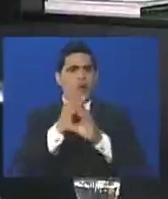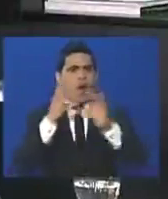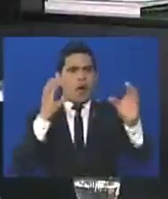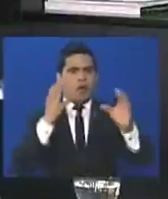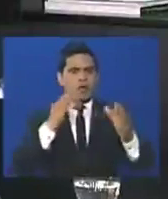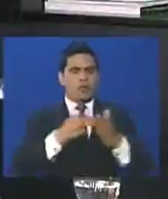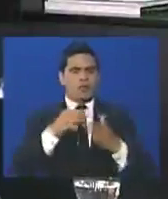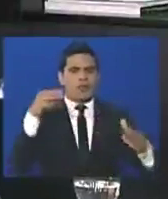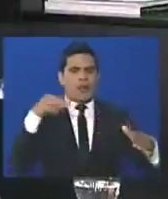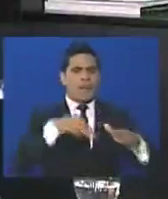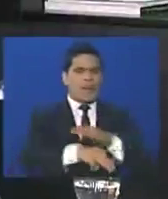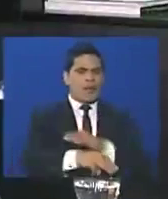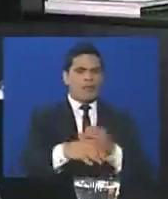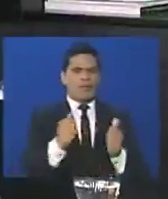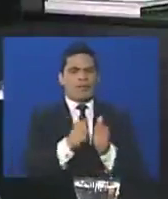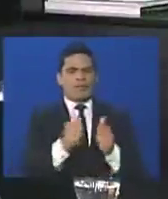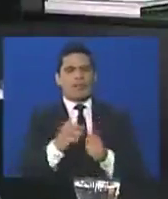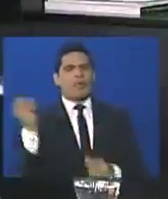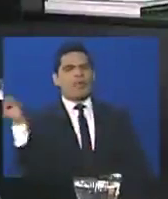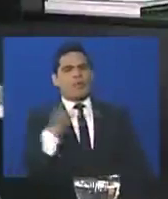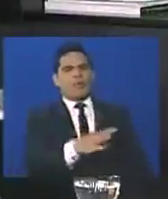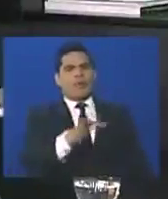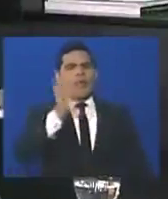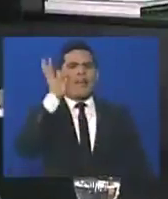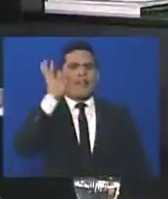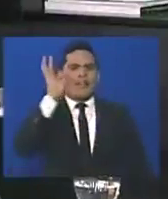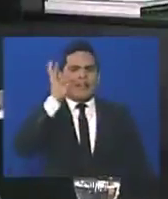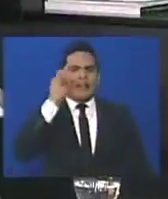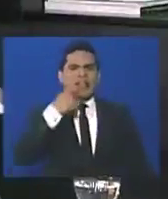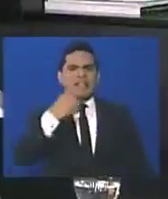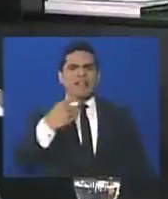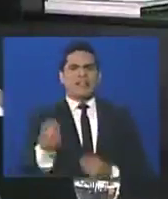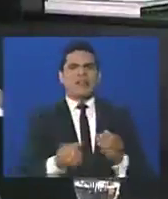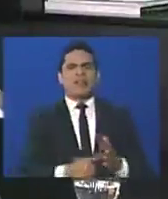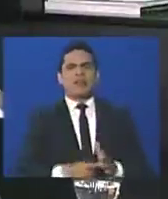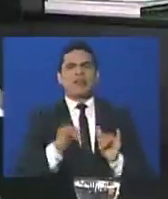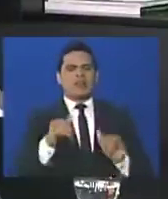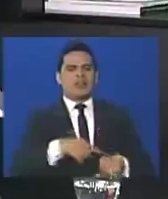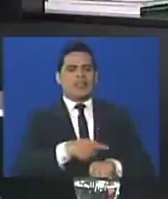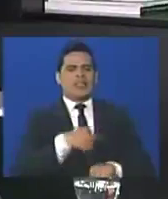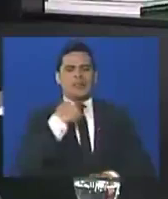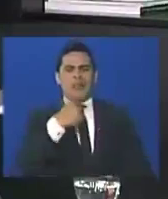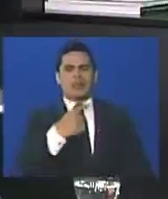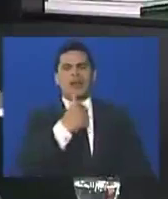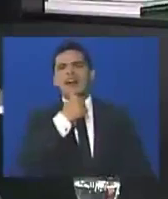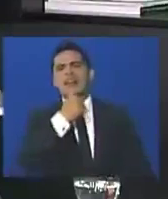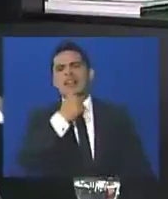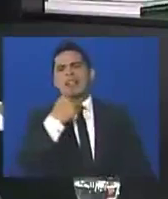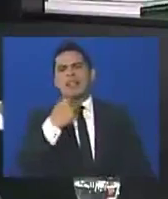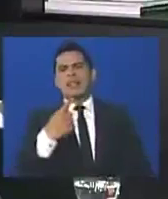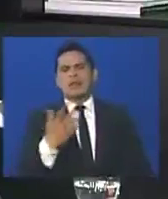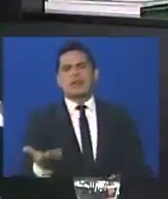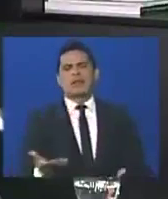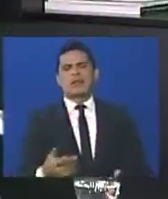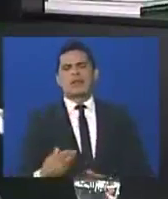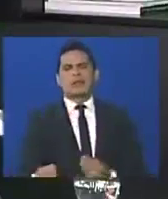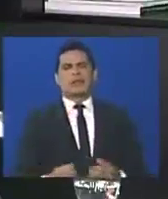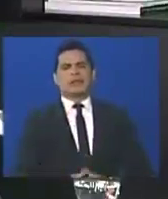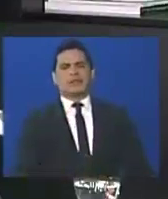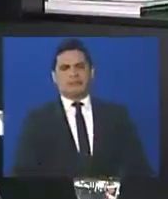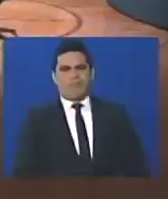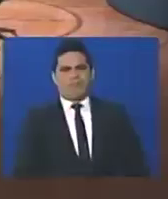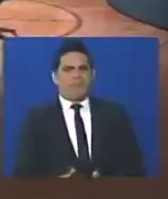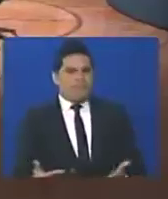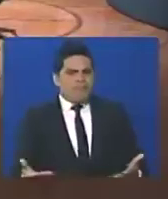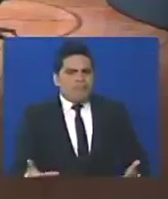autobuses, apedrearon a la fiscalía, ¿qué se le dice en ese momento? ¿a quién le beneficia eso, esa imagen?